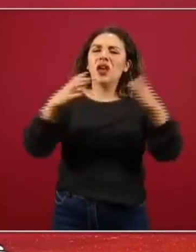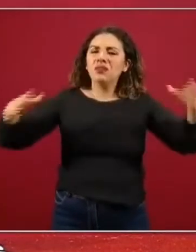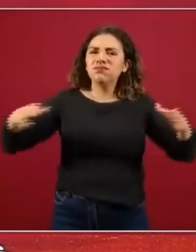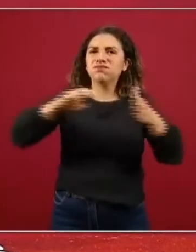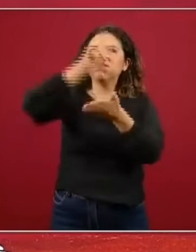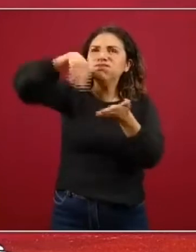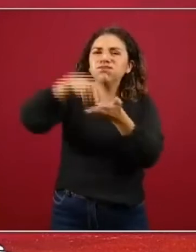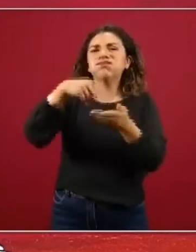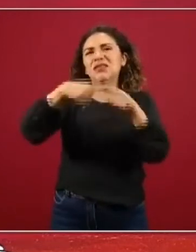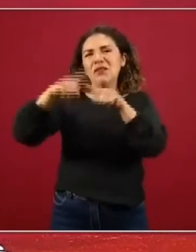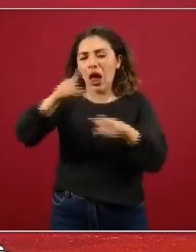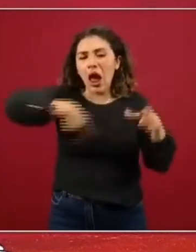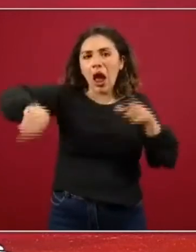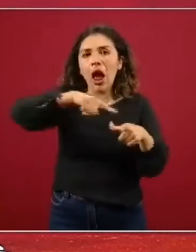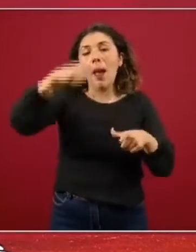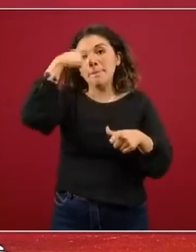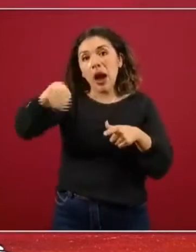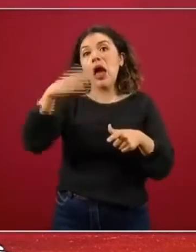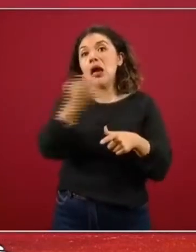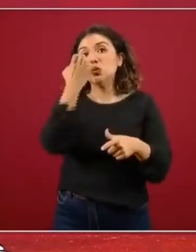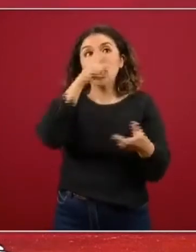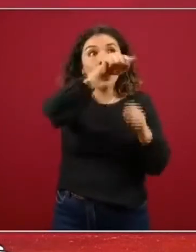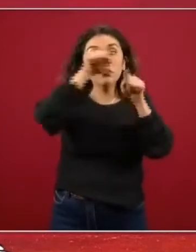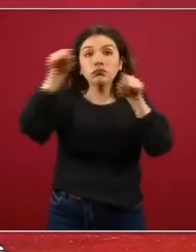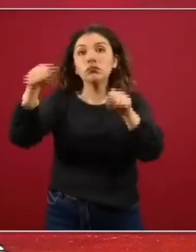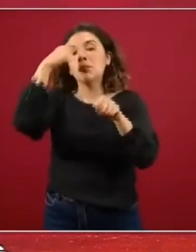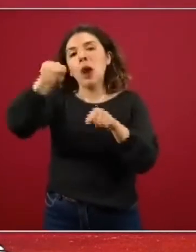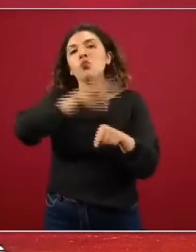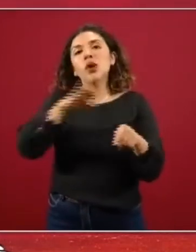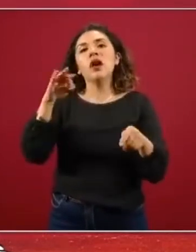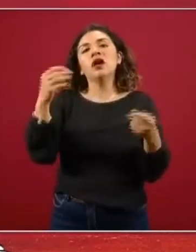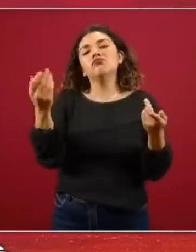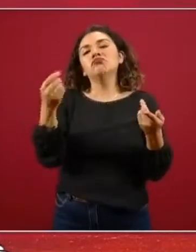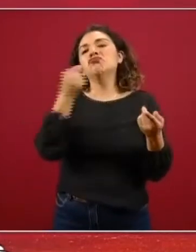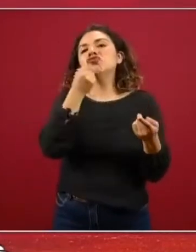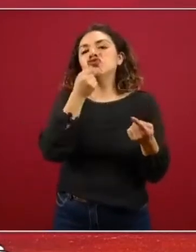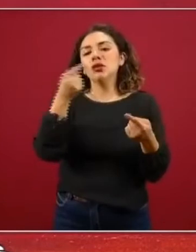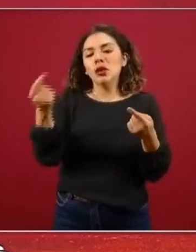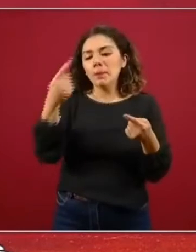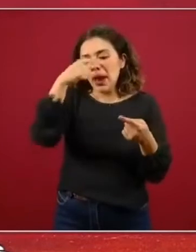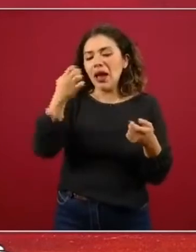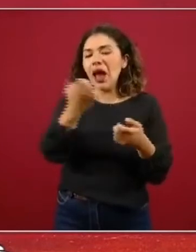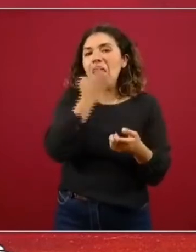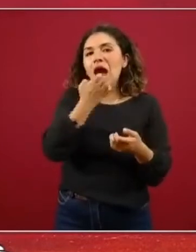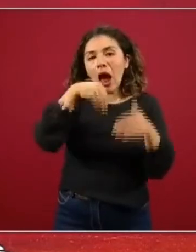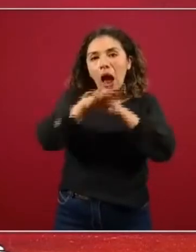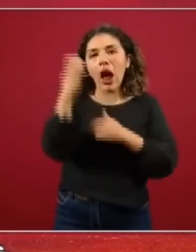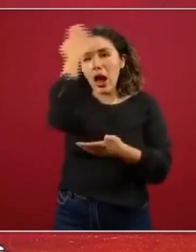de las escuelas que nos han facilitado el tiempo de sus salones para el examen